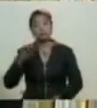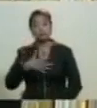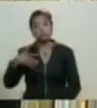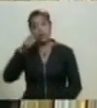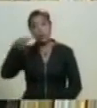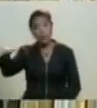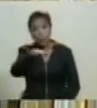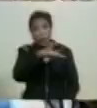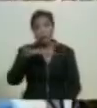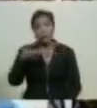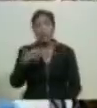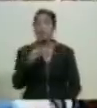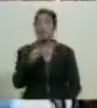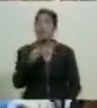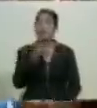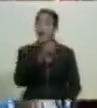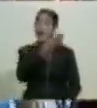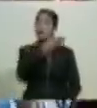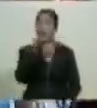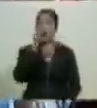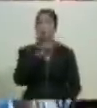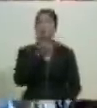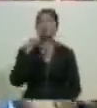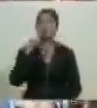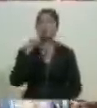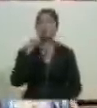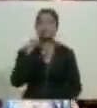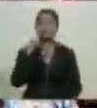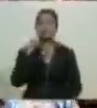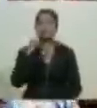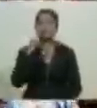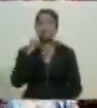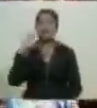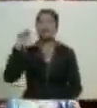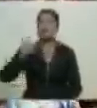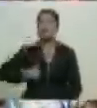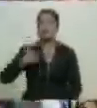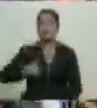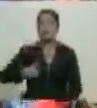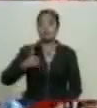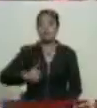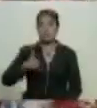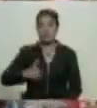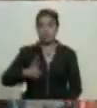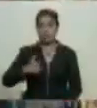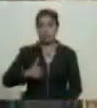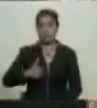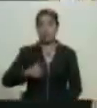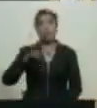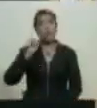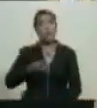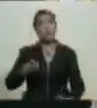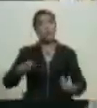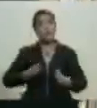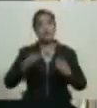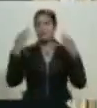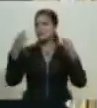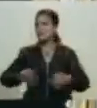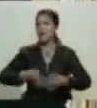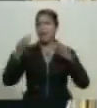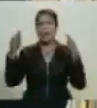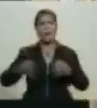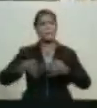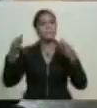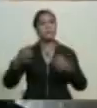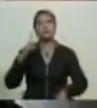como decía Monseñor Angeleli el obispo mártir de Argentina hay que vivir siempre con un oído